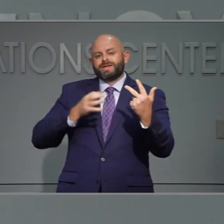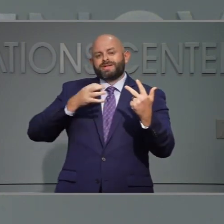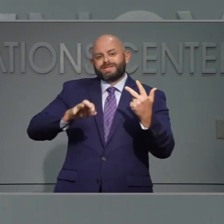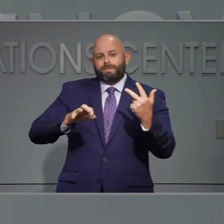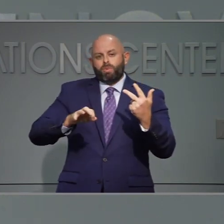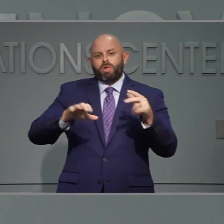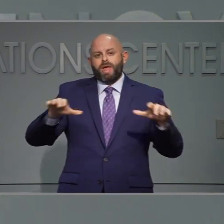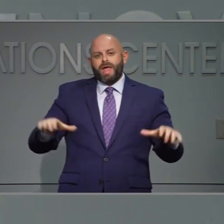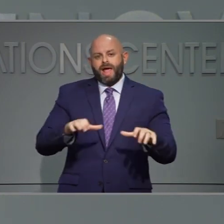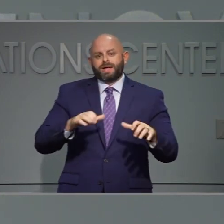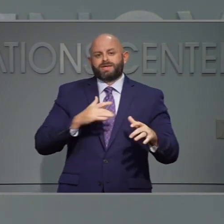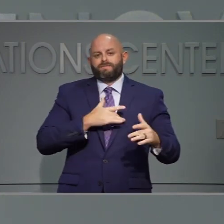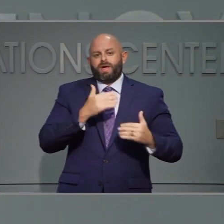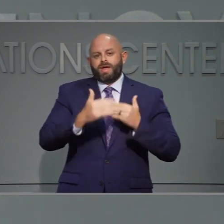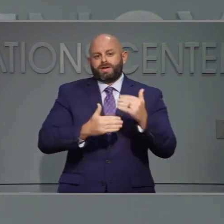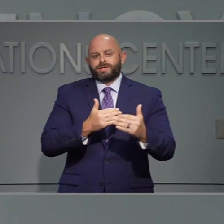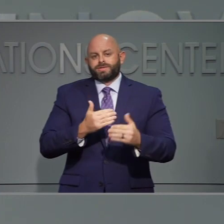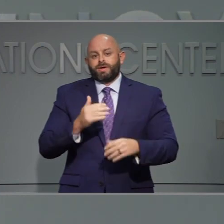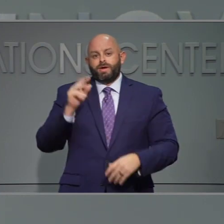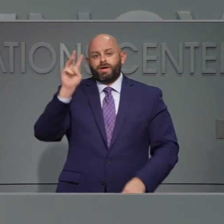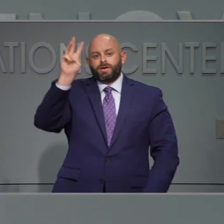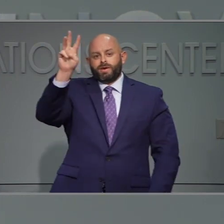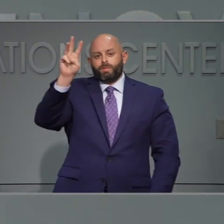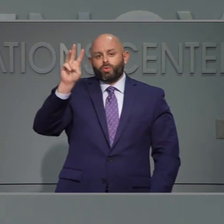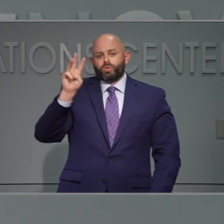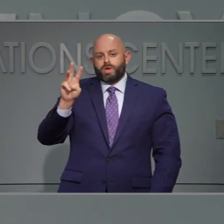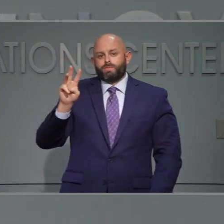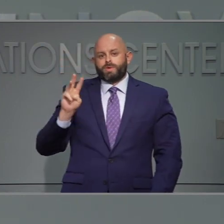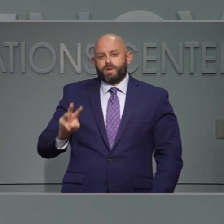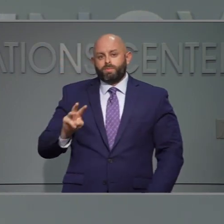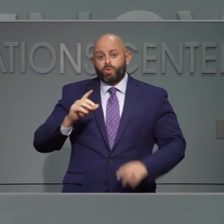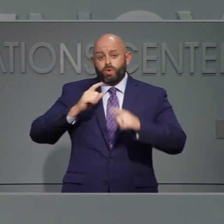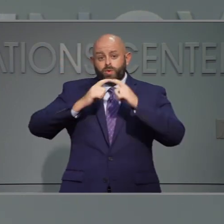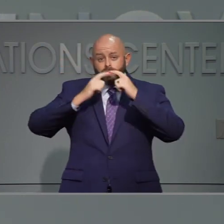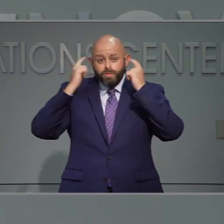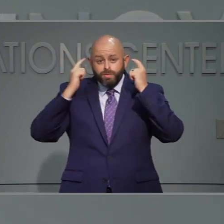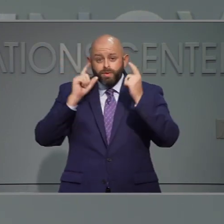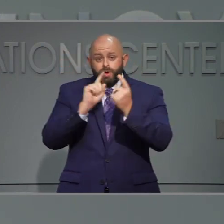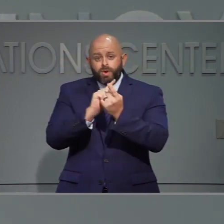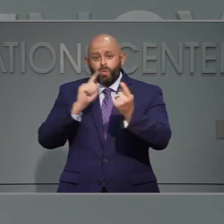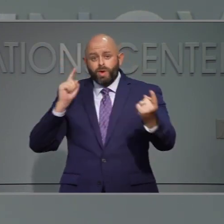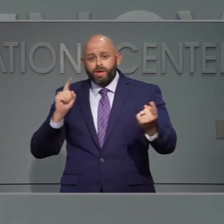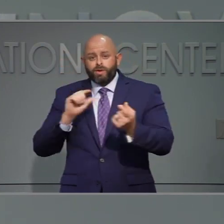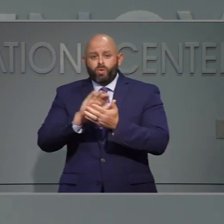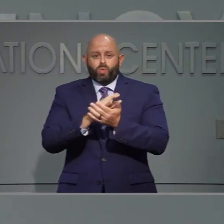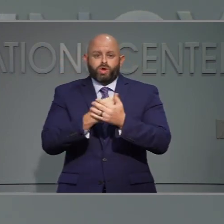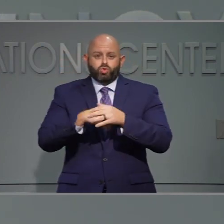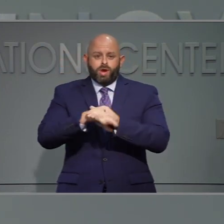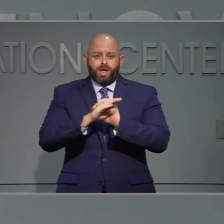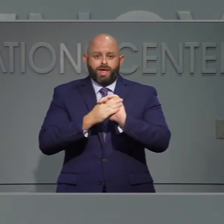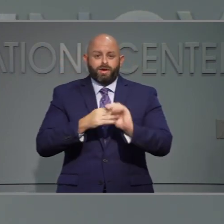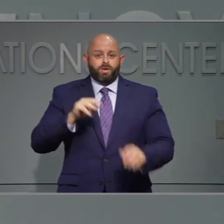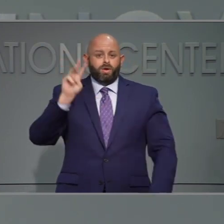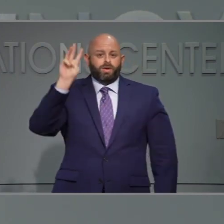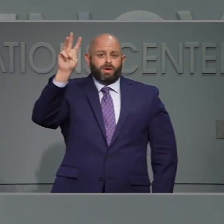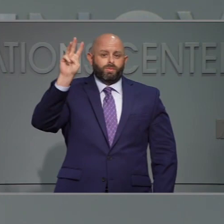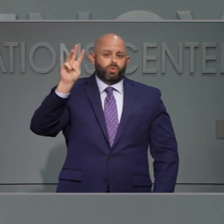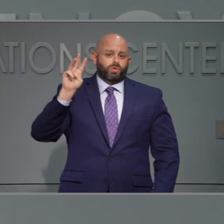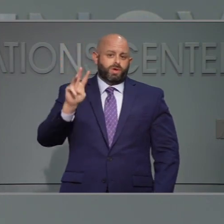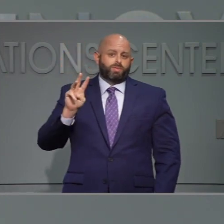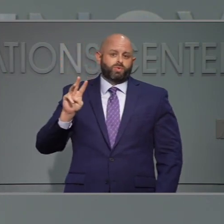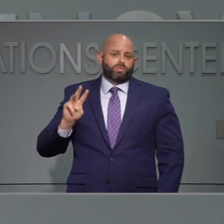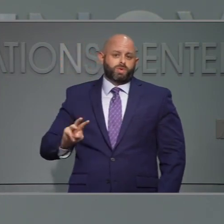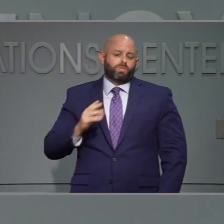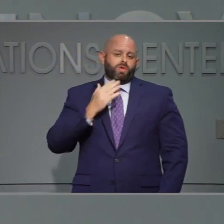ganarle al virus. Continuaremos con actos de amabilidad, estos tres actos de amabilidad, usando una mascarilla, distanciarse